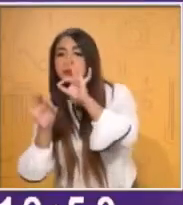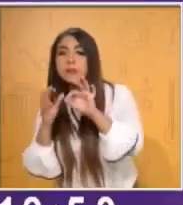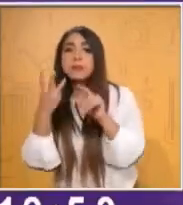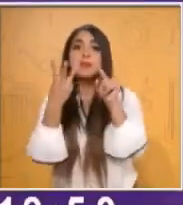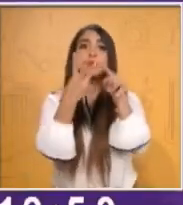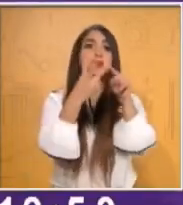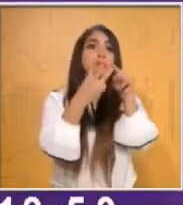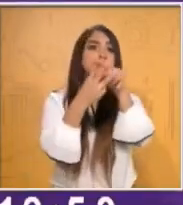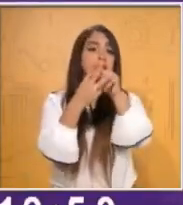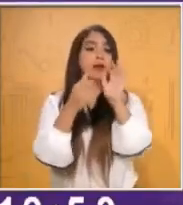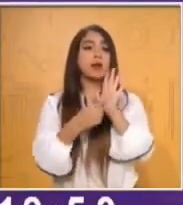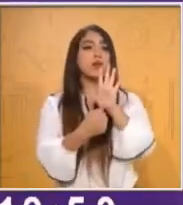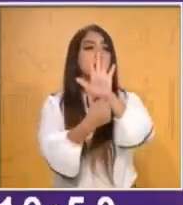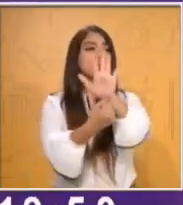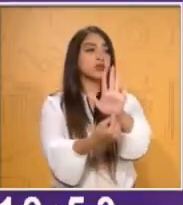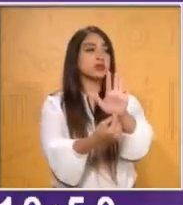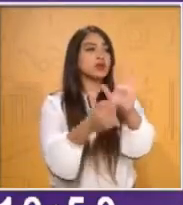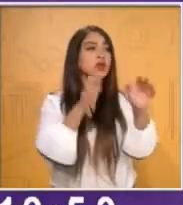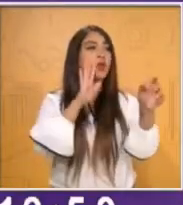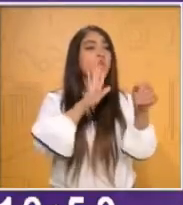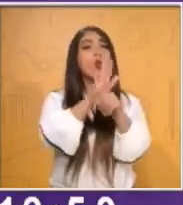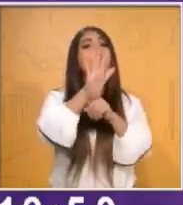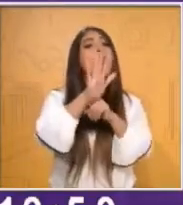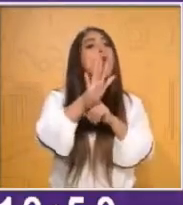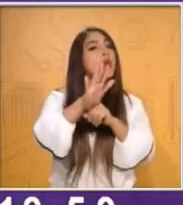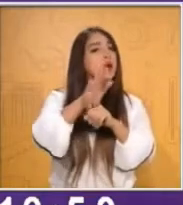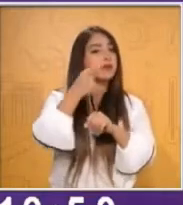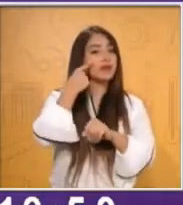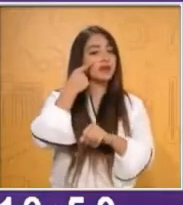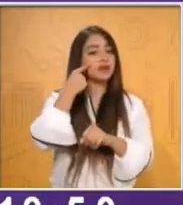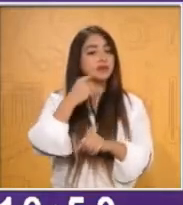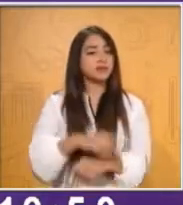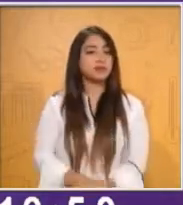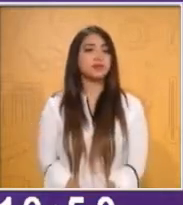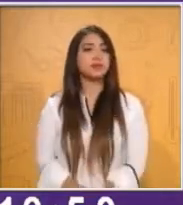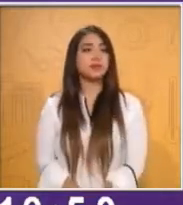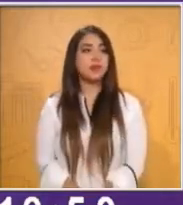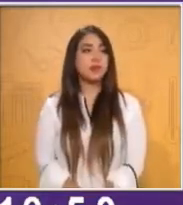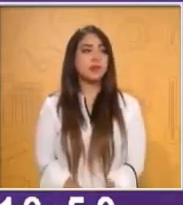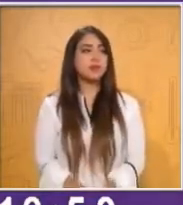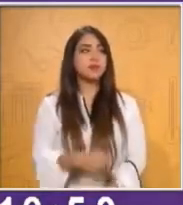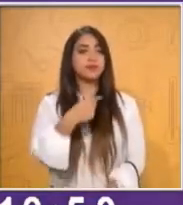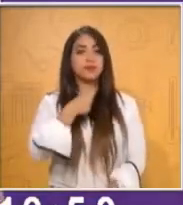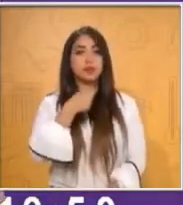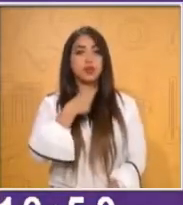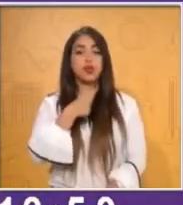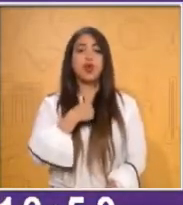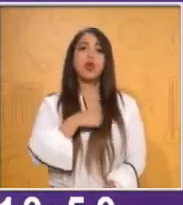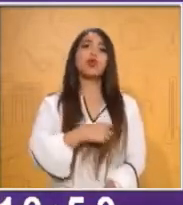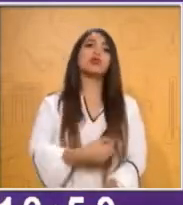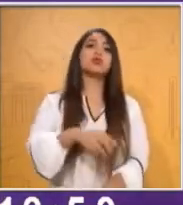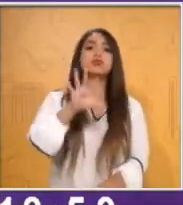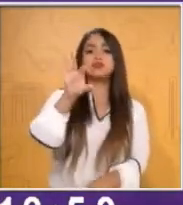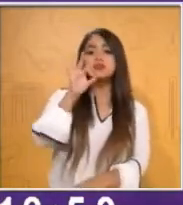voy a mostrarle a la maestra qué número se formó con esta. Yo estoy tomando el uno,